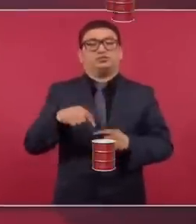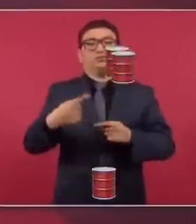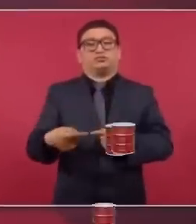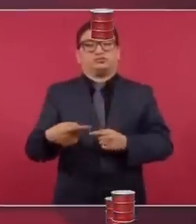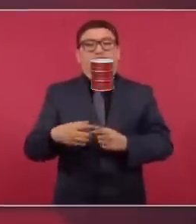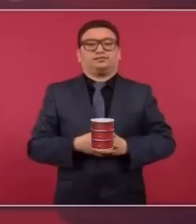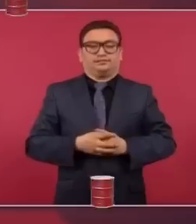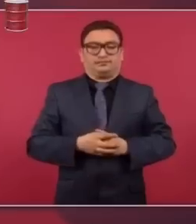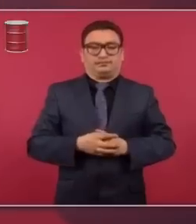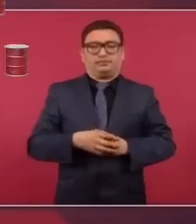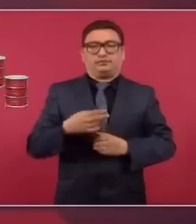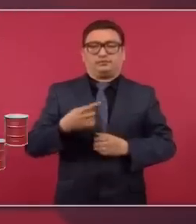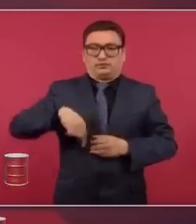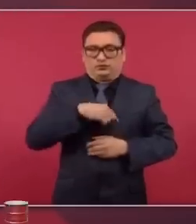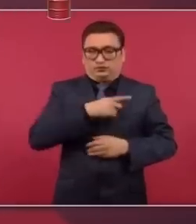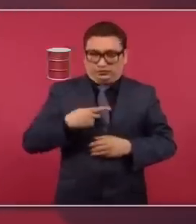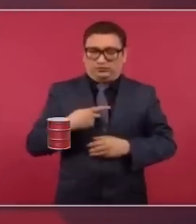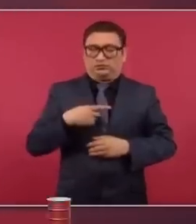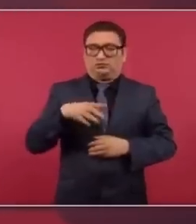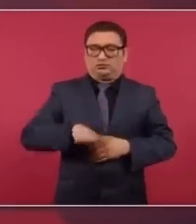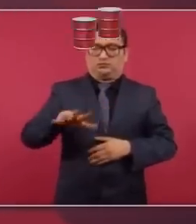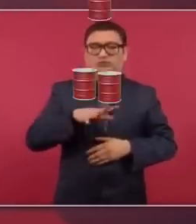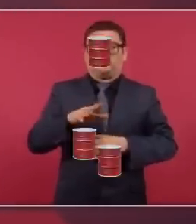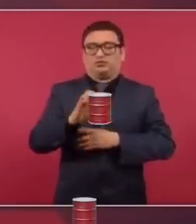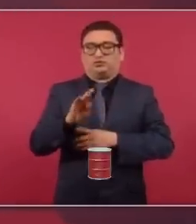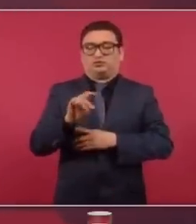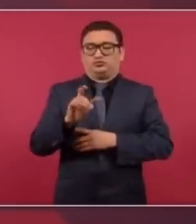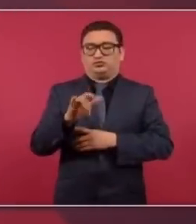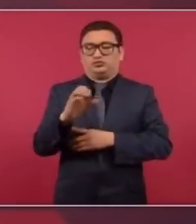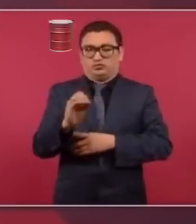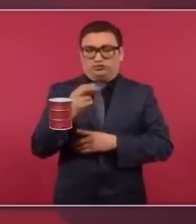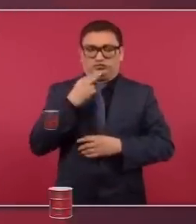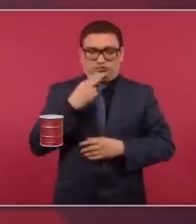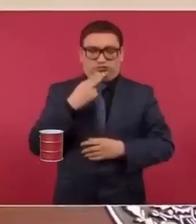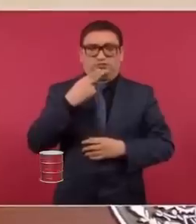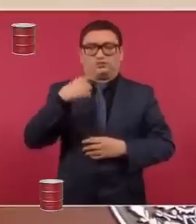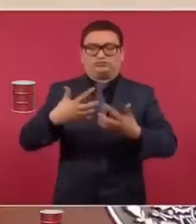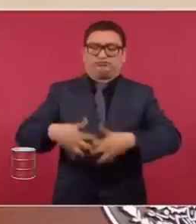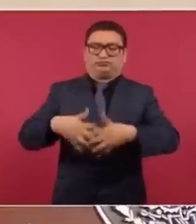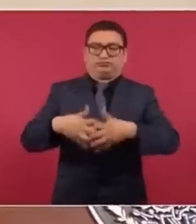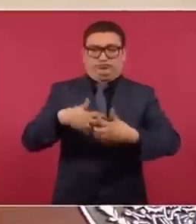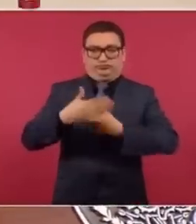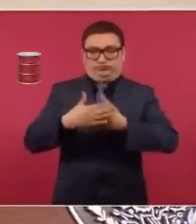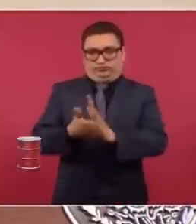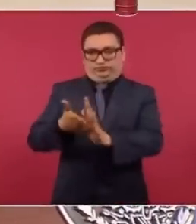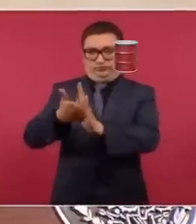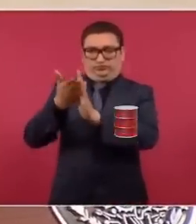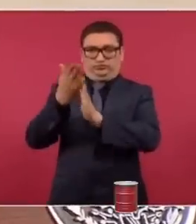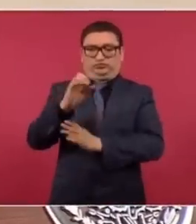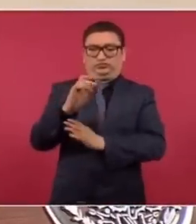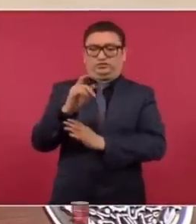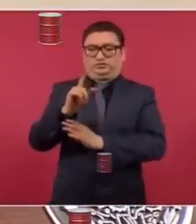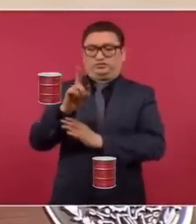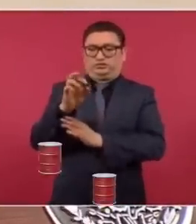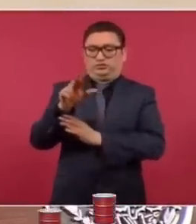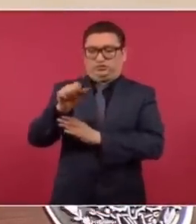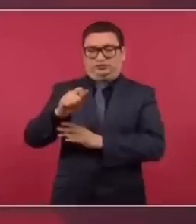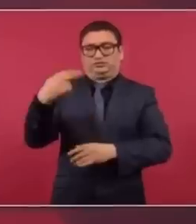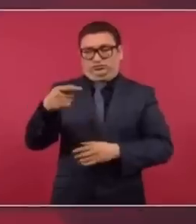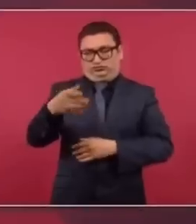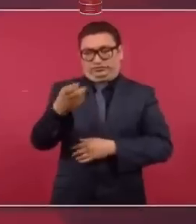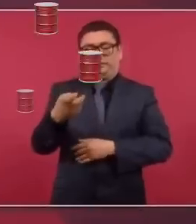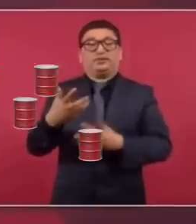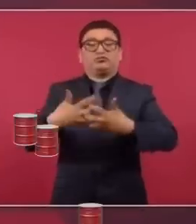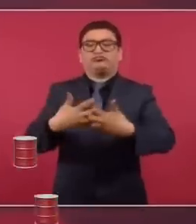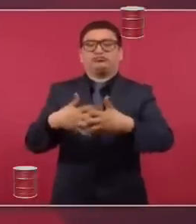tenemos que exprimir el combustible con plantas que estamos construyendo, que se llaman coquizadoras, para